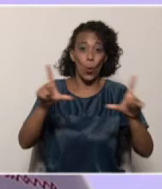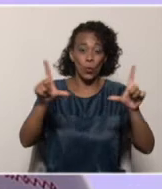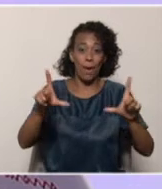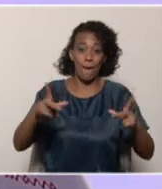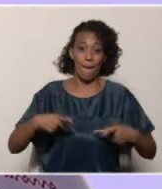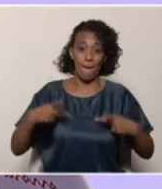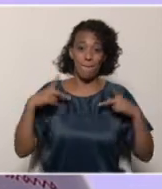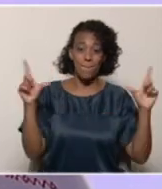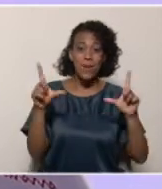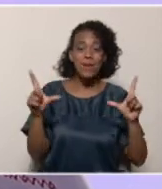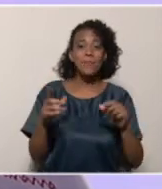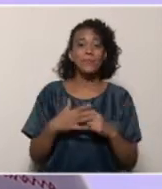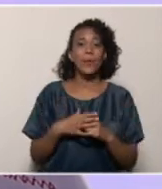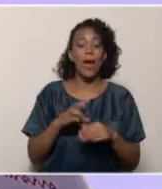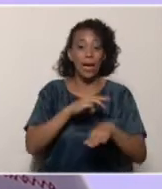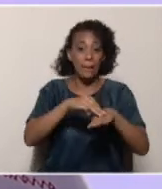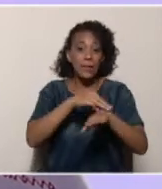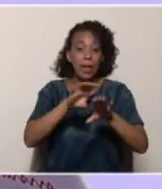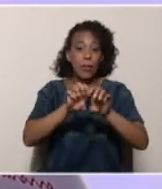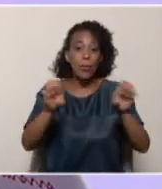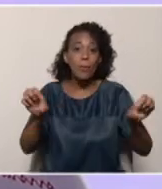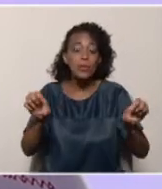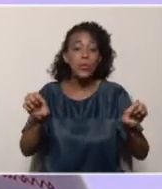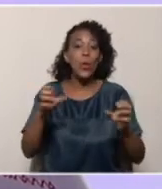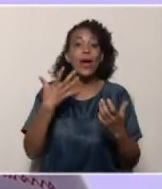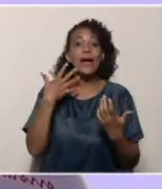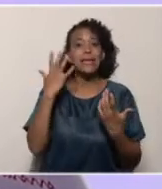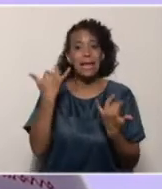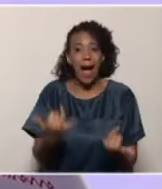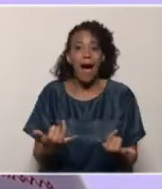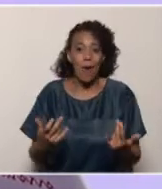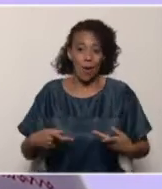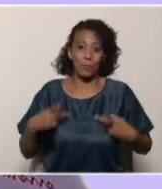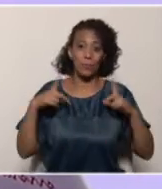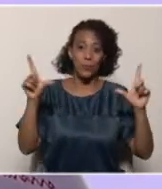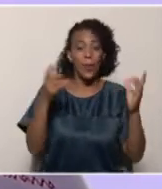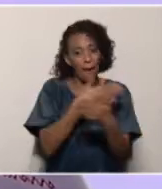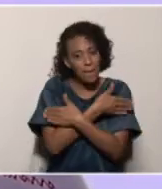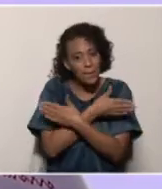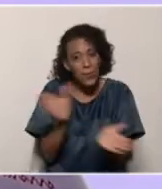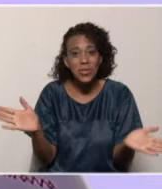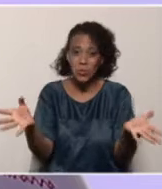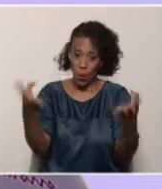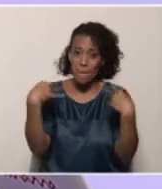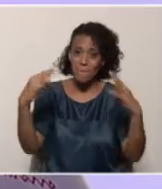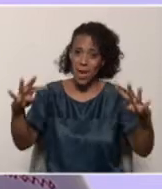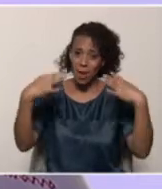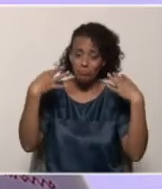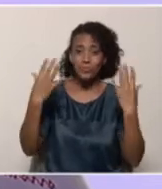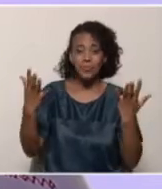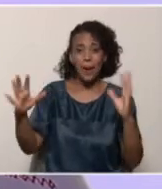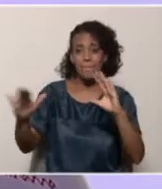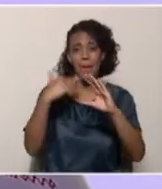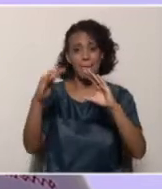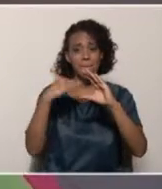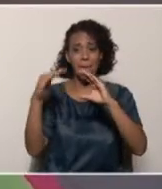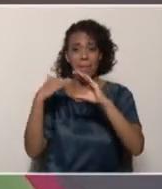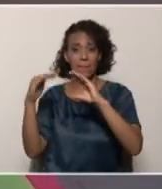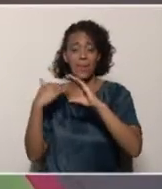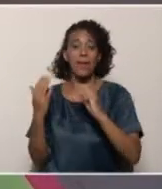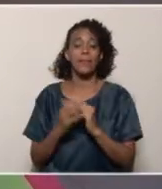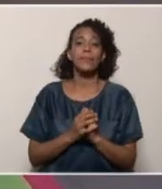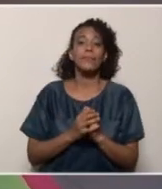través de los distintos medios que cuenta el Ministerio de Educación, el Canal Vive, que también pone a su disposición todas estas plataformas para que ustedes disfruten